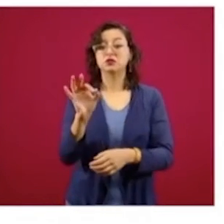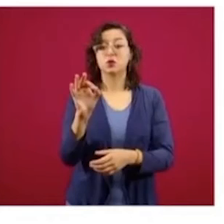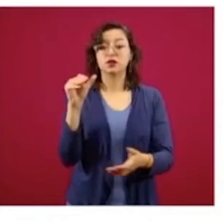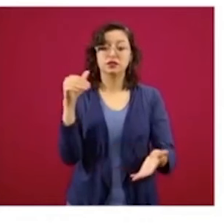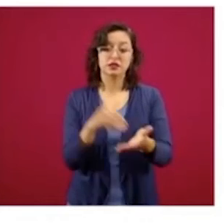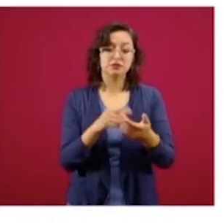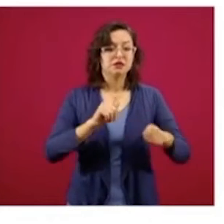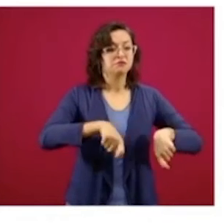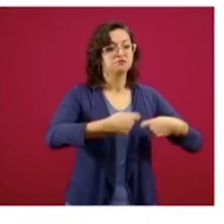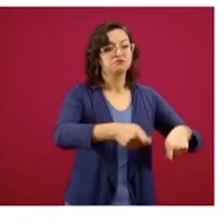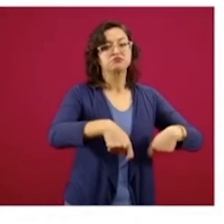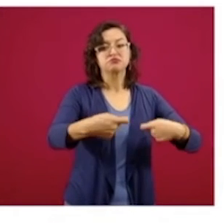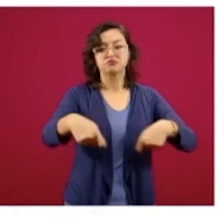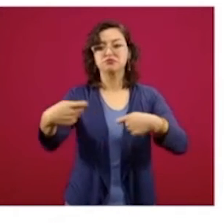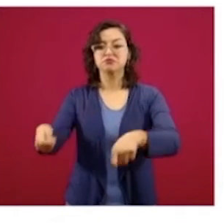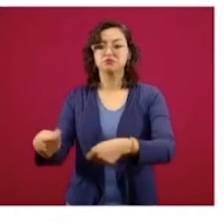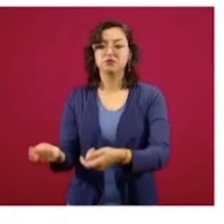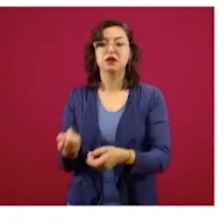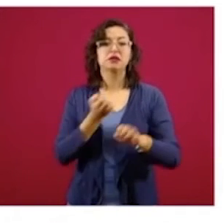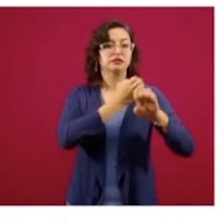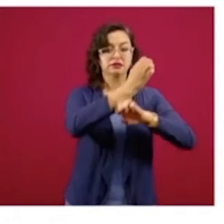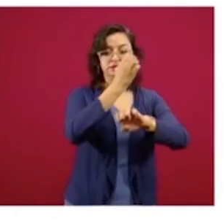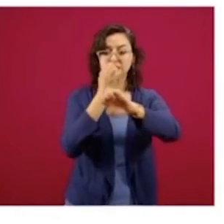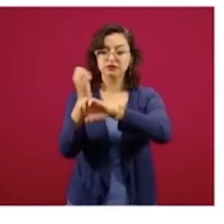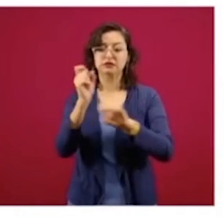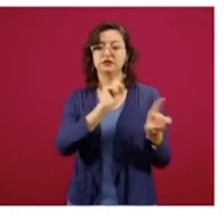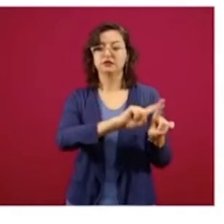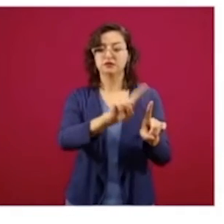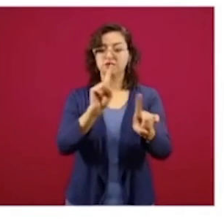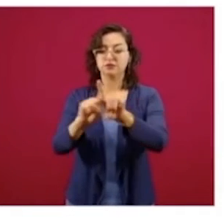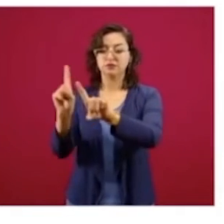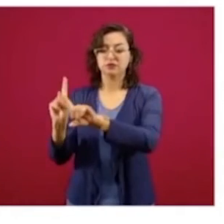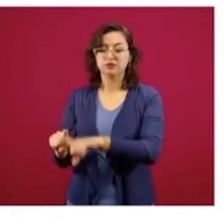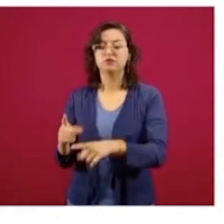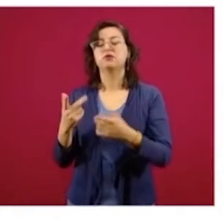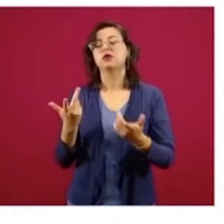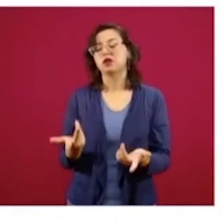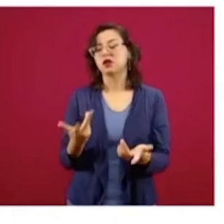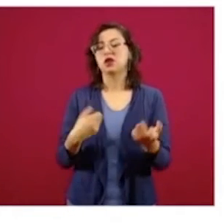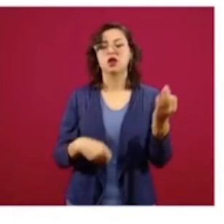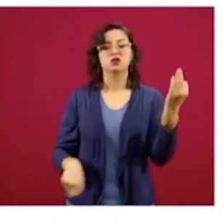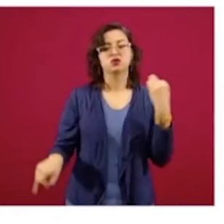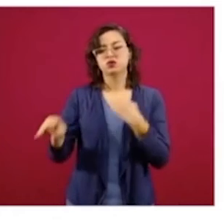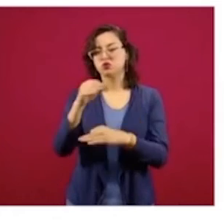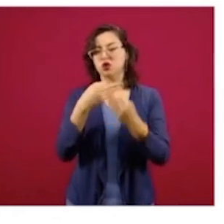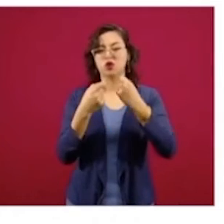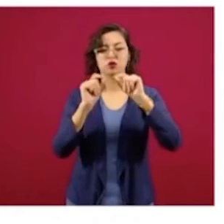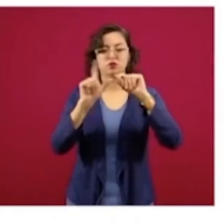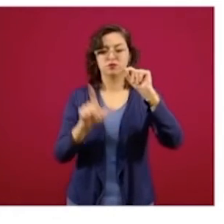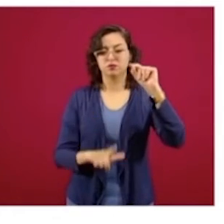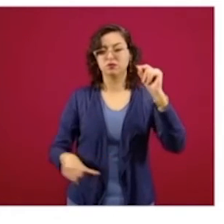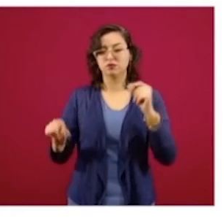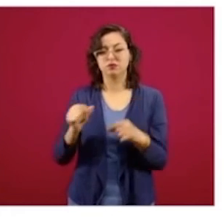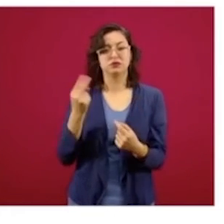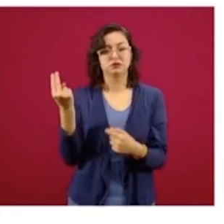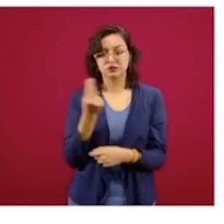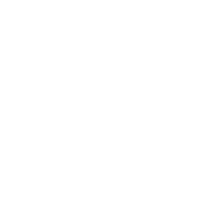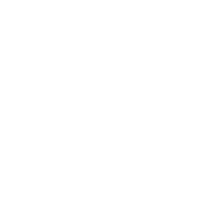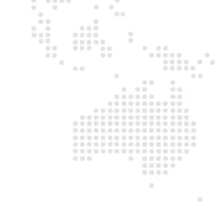para apoyar y que haya en diferentes estados y llegar a todo el país a las diferentes unidades donde sean requeridos.